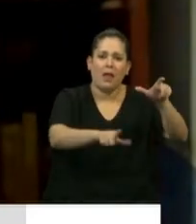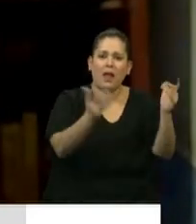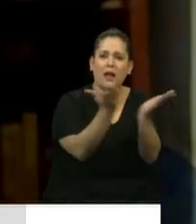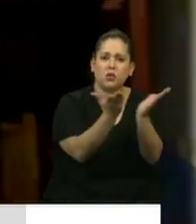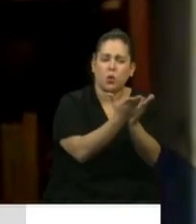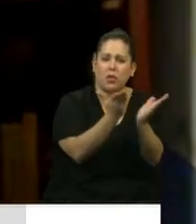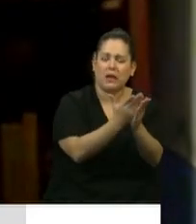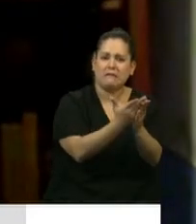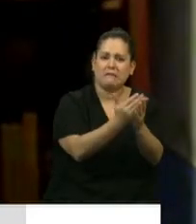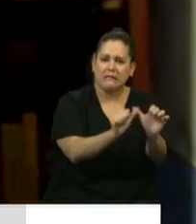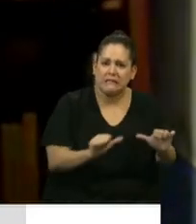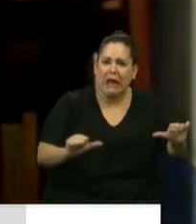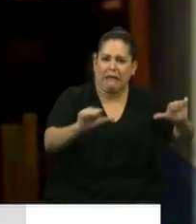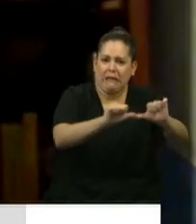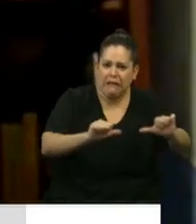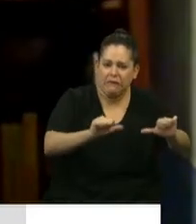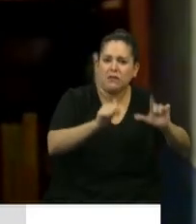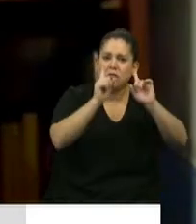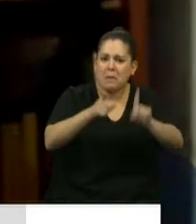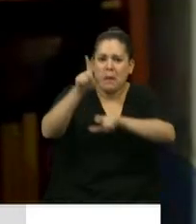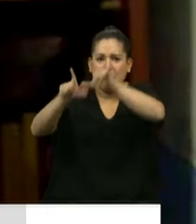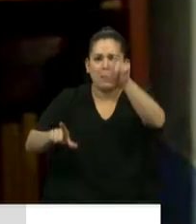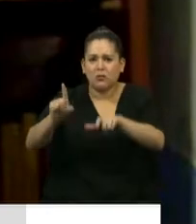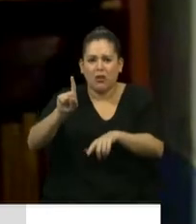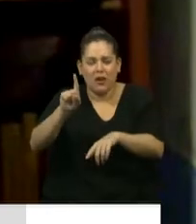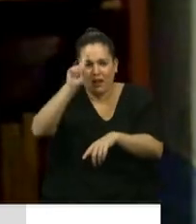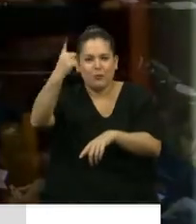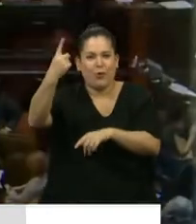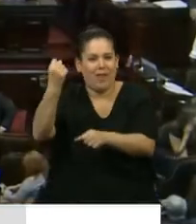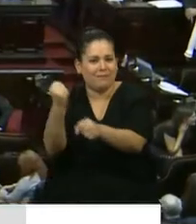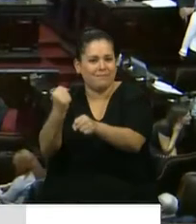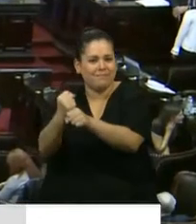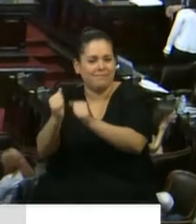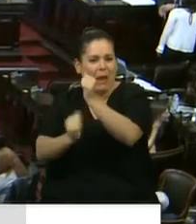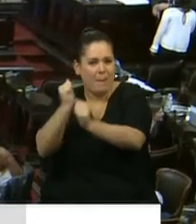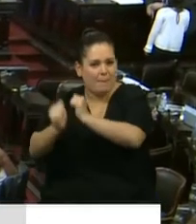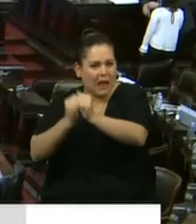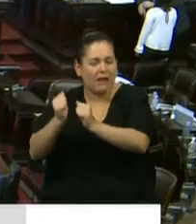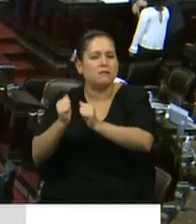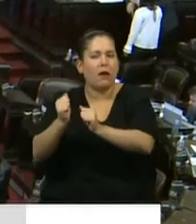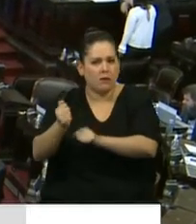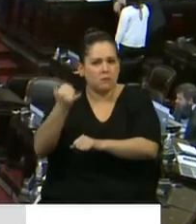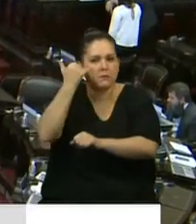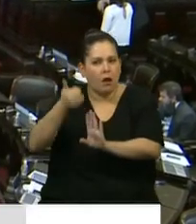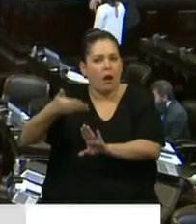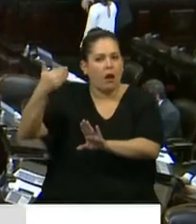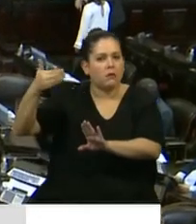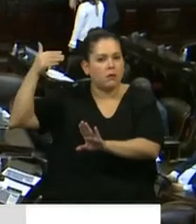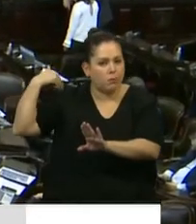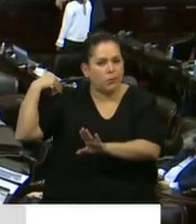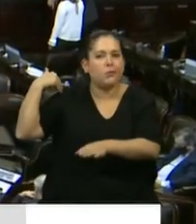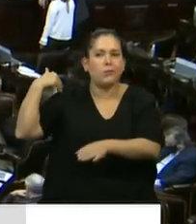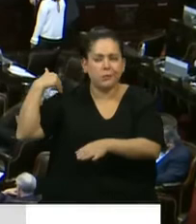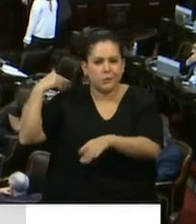el sacrificio de nuestros emprendedores, cuyos espíritus hace ratos que vienen siendo